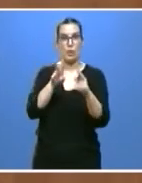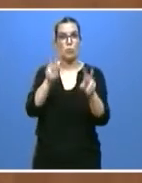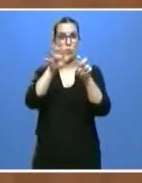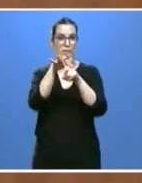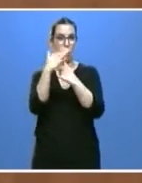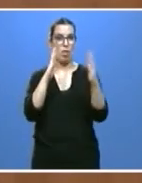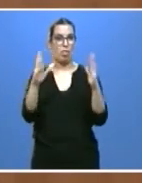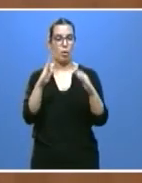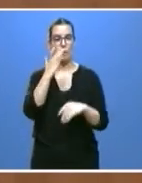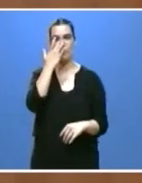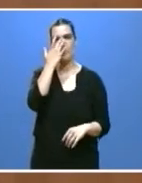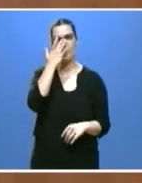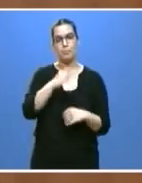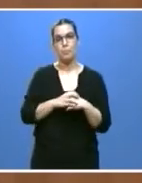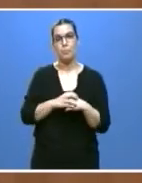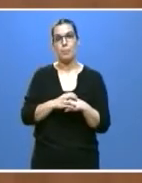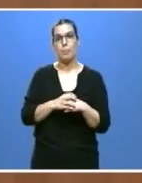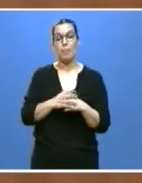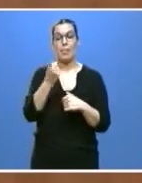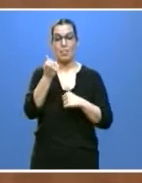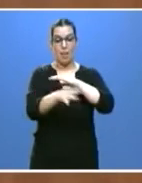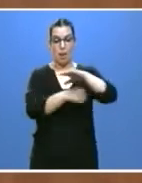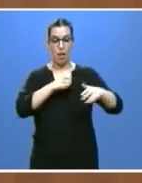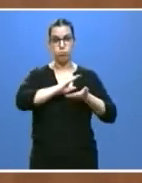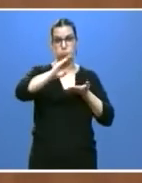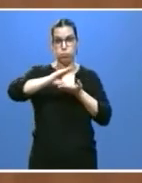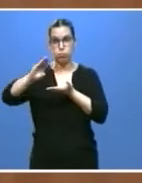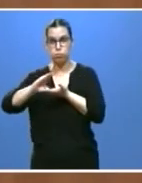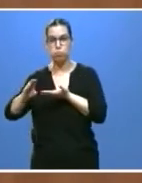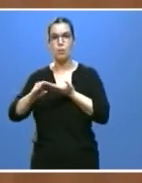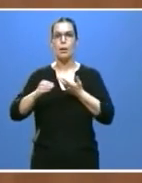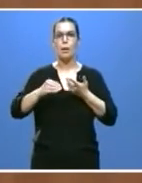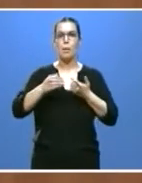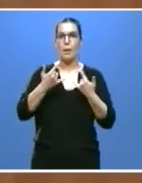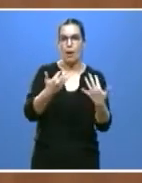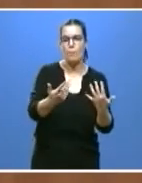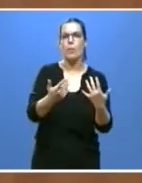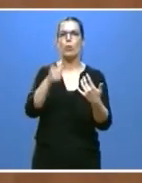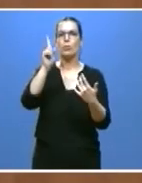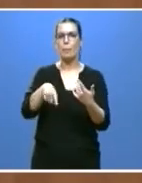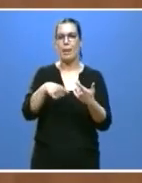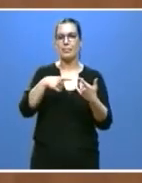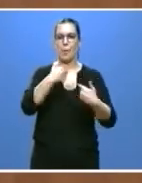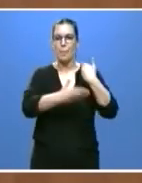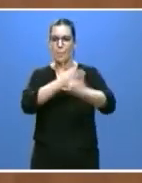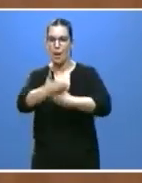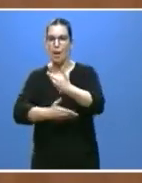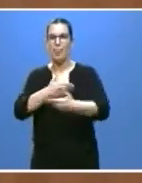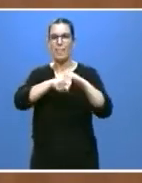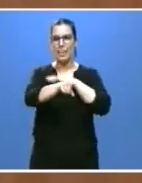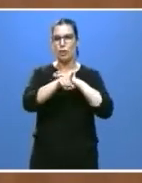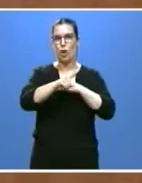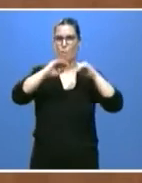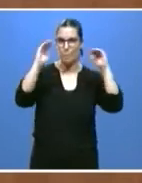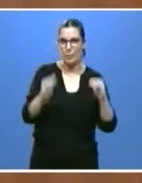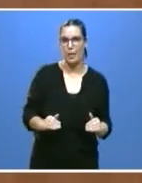fortaleciendo los instrumentos de liquidez, simplificando trámites, agilizando los pagos a proveedores y, vuelvo a insistir,